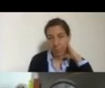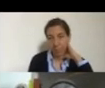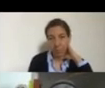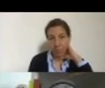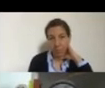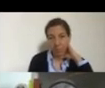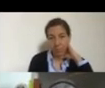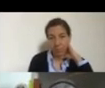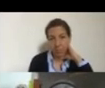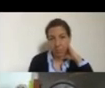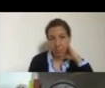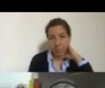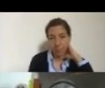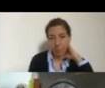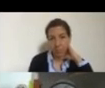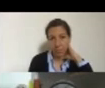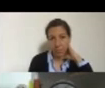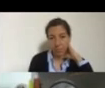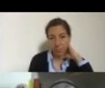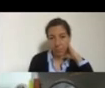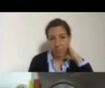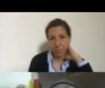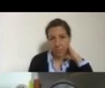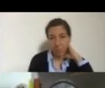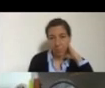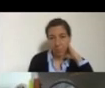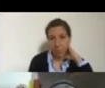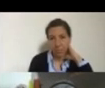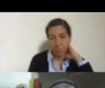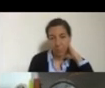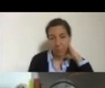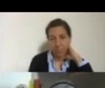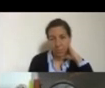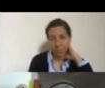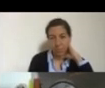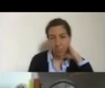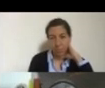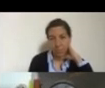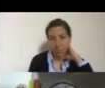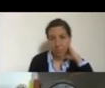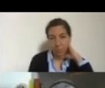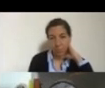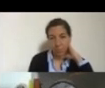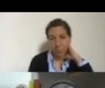embarazo adolescente de manera aún más eficiente de lo que se ha hecho hasta el momento. La que sigue, por favor. Y una de esas maneras